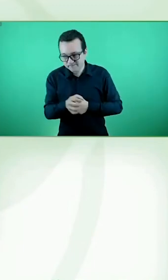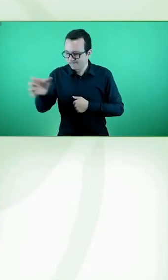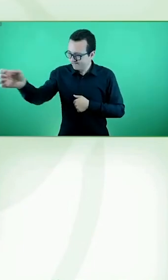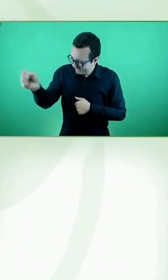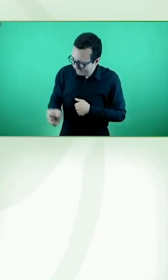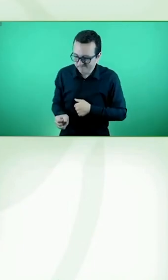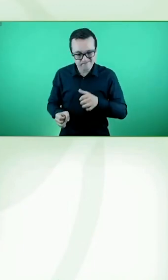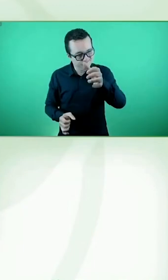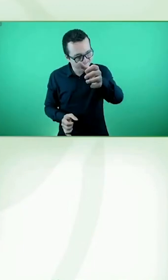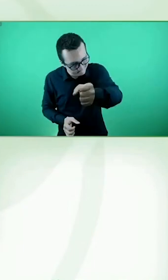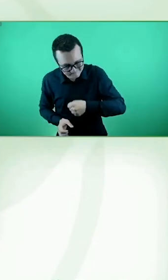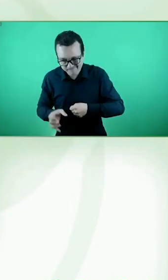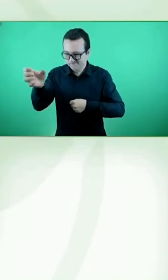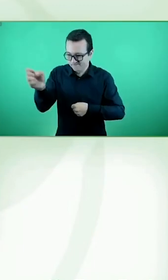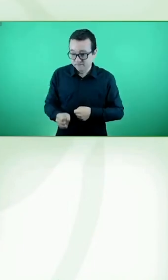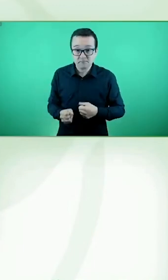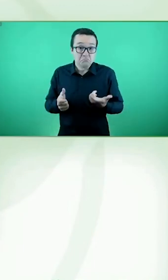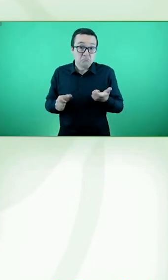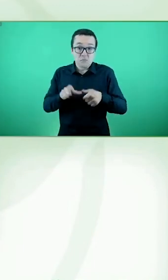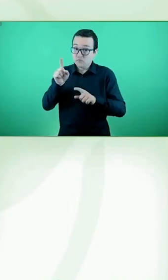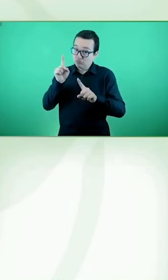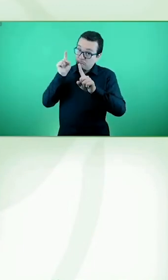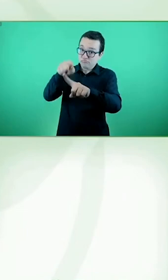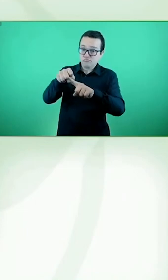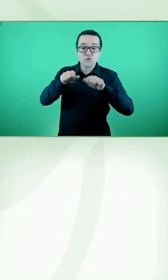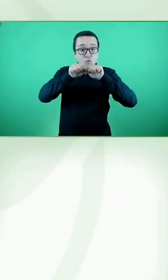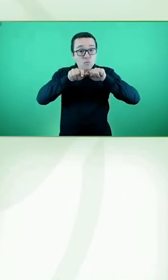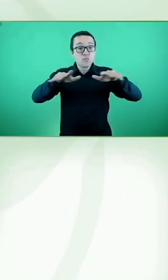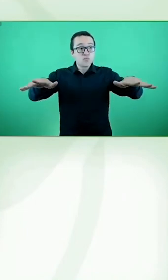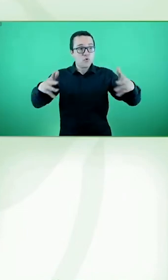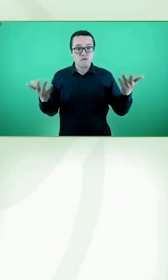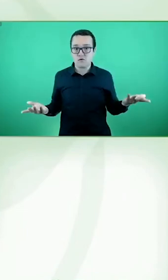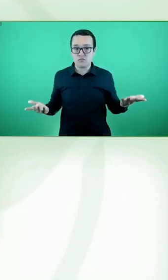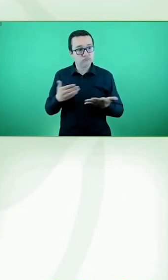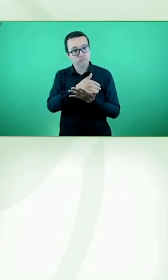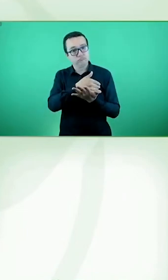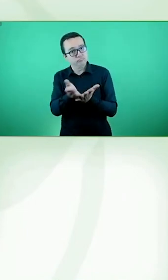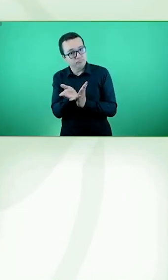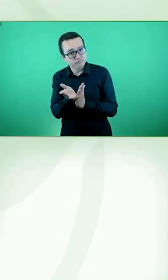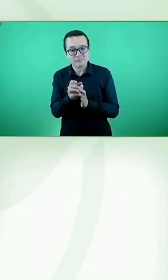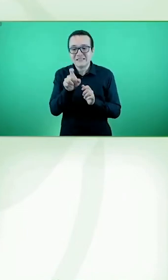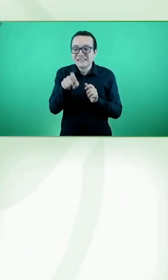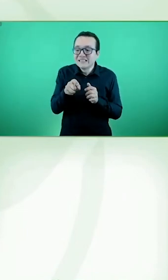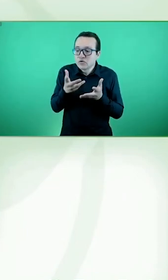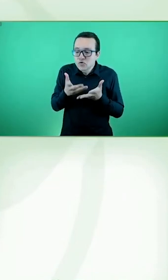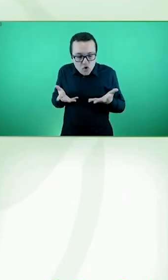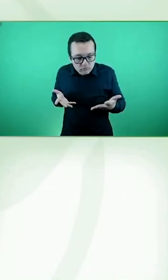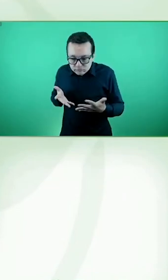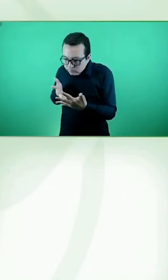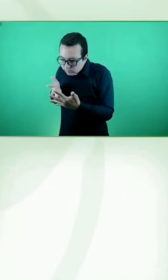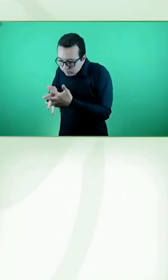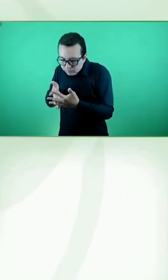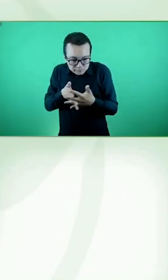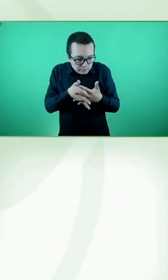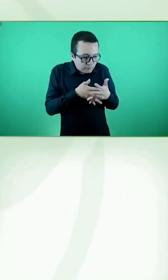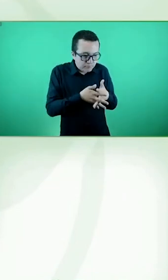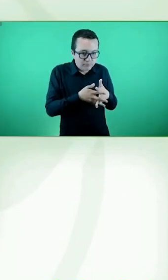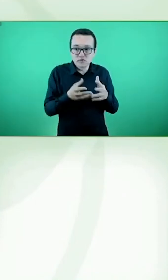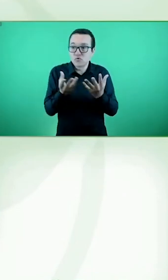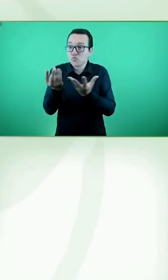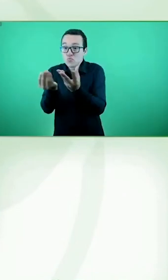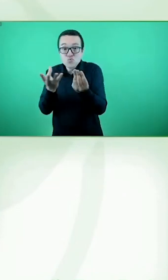consumidor con diversidad también los propios equipos tienen que ser diversos bueno pues tenemos que tener ese punto de vista en cuenta